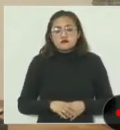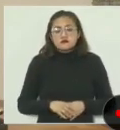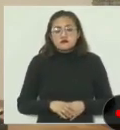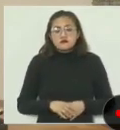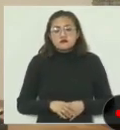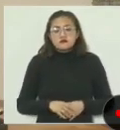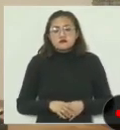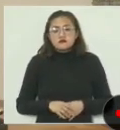Ese es uno.